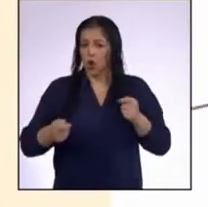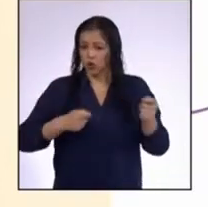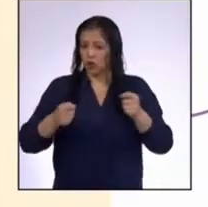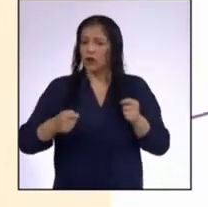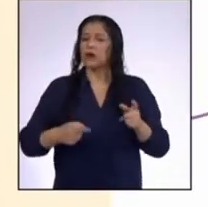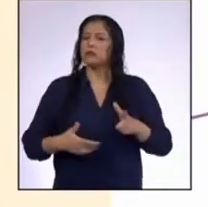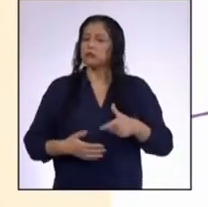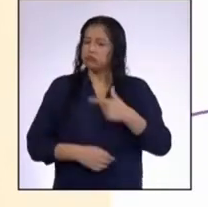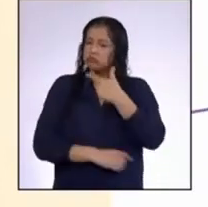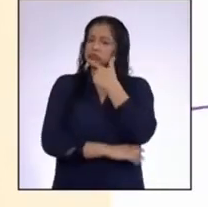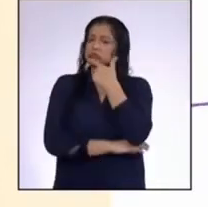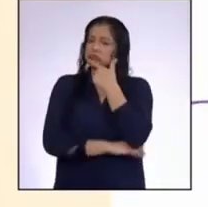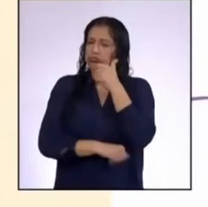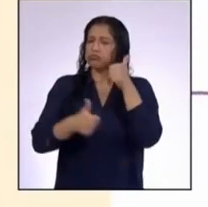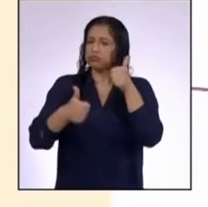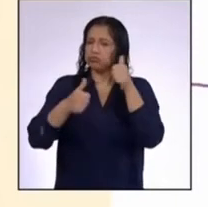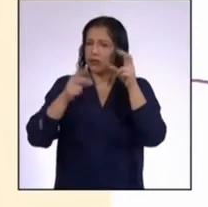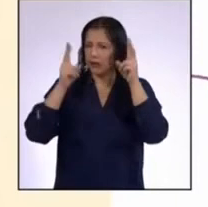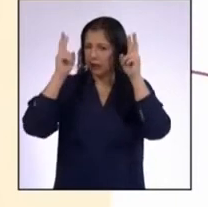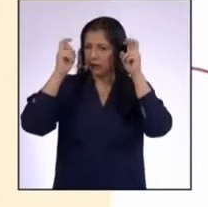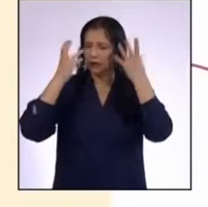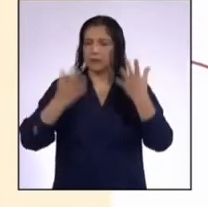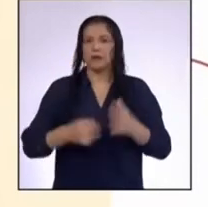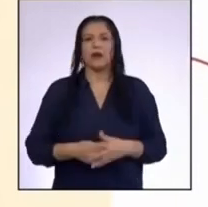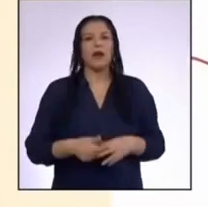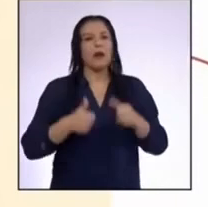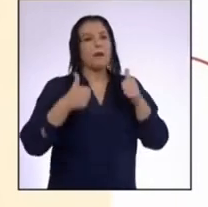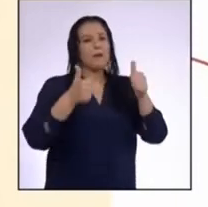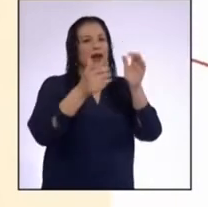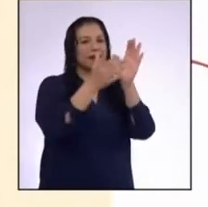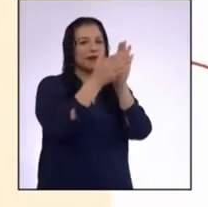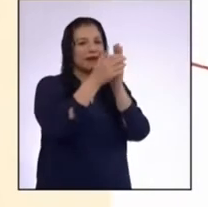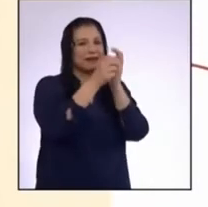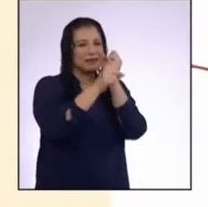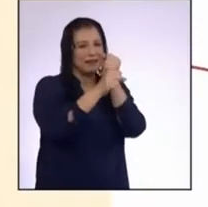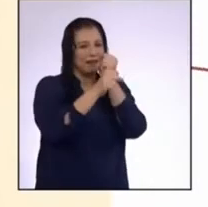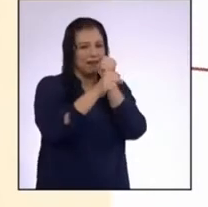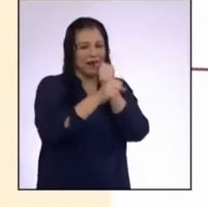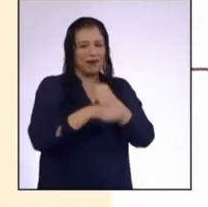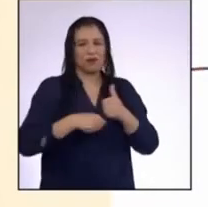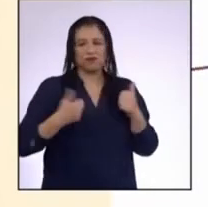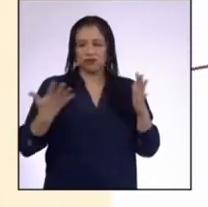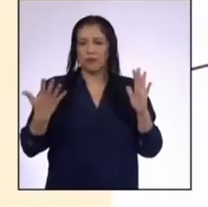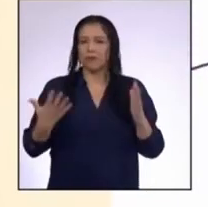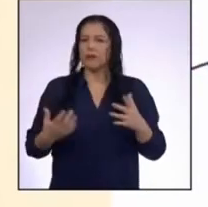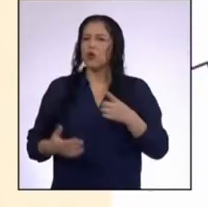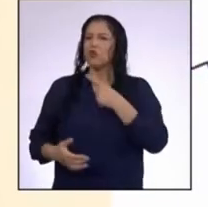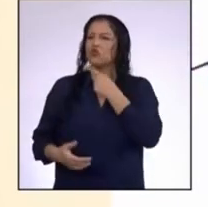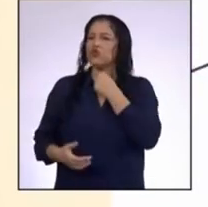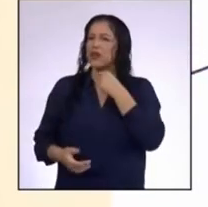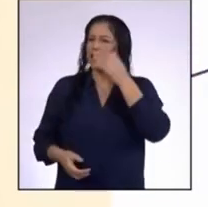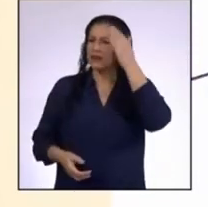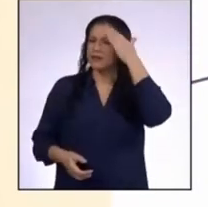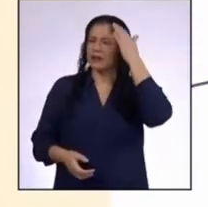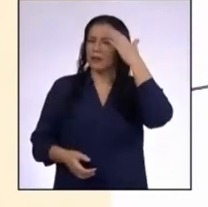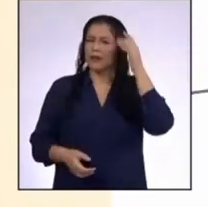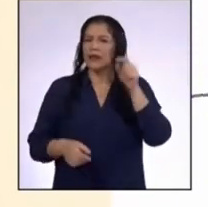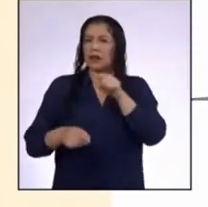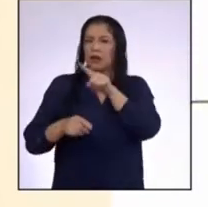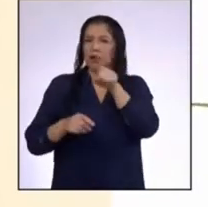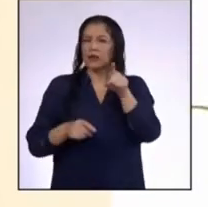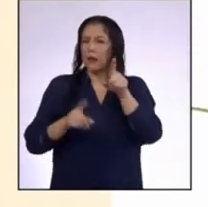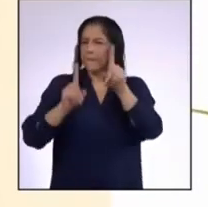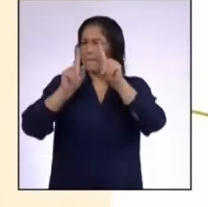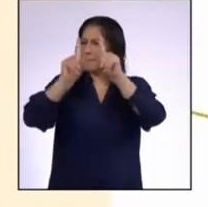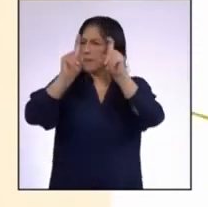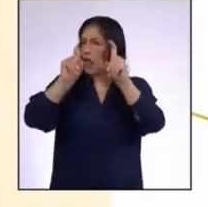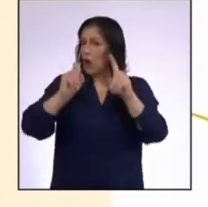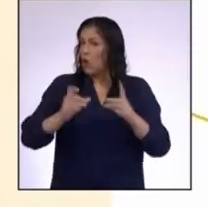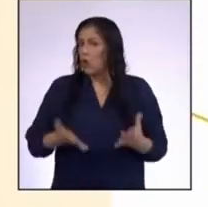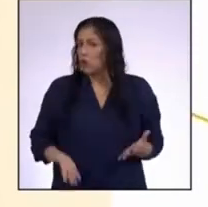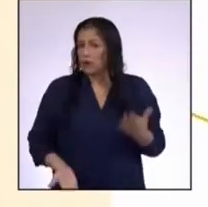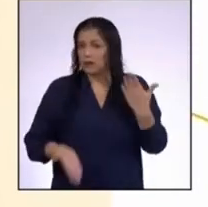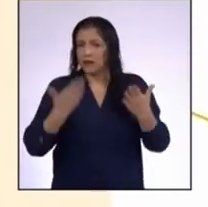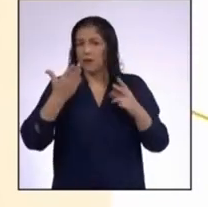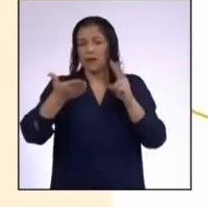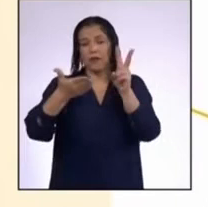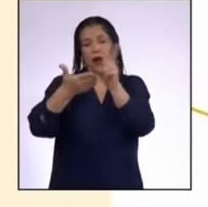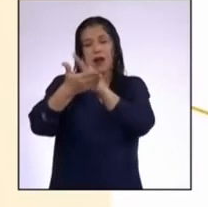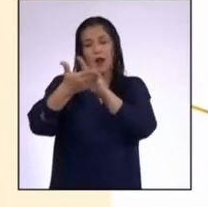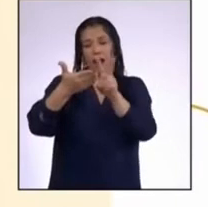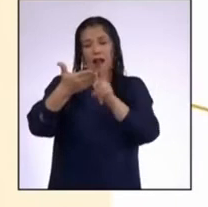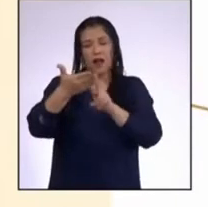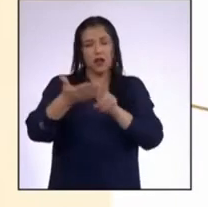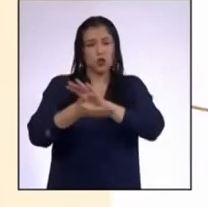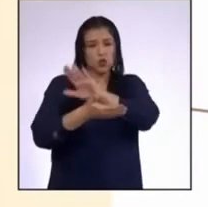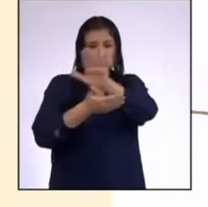que por ahí iba el tema Buen trabajo chicos Me gustaría saber si les ha quedado preguntas luego de leer